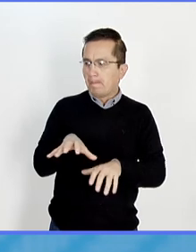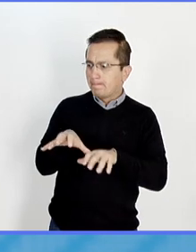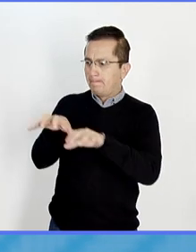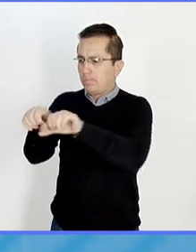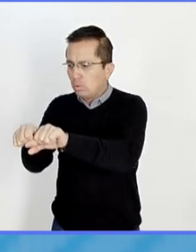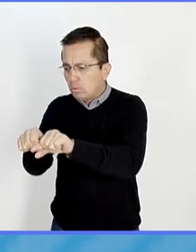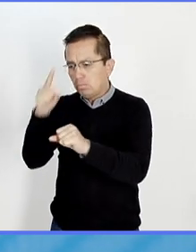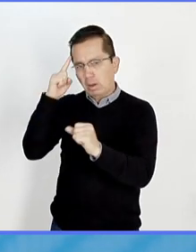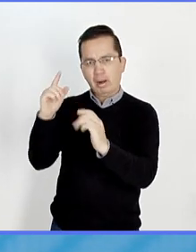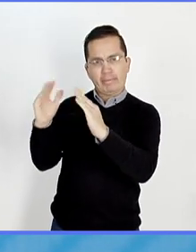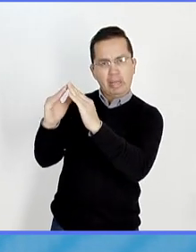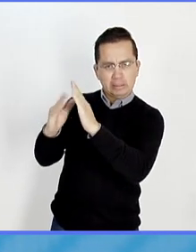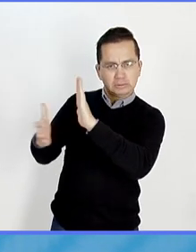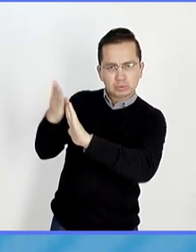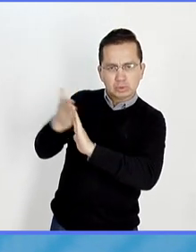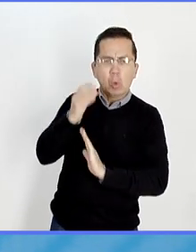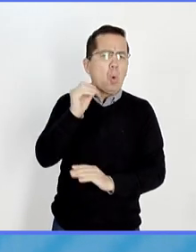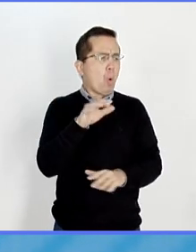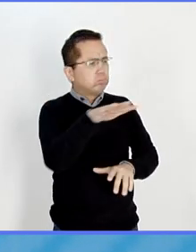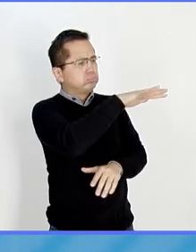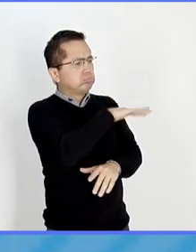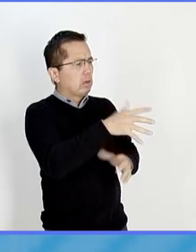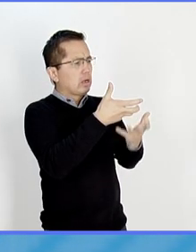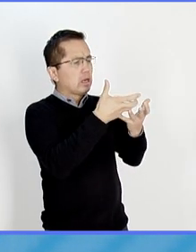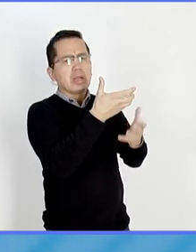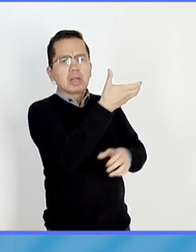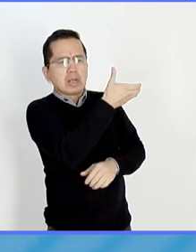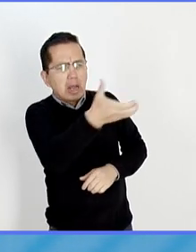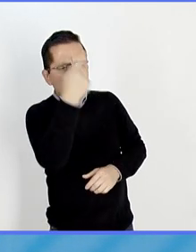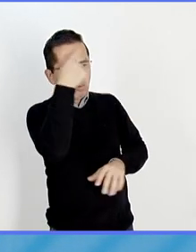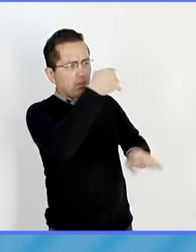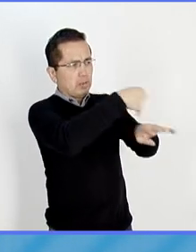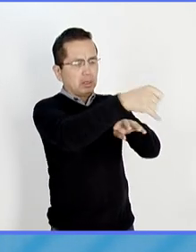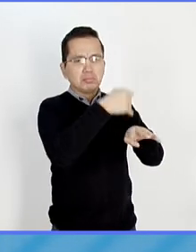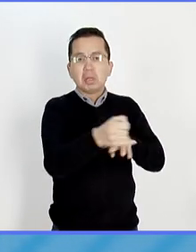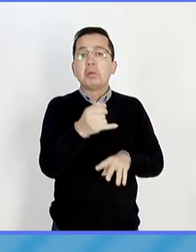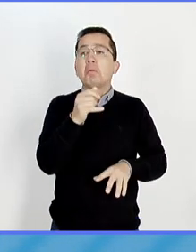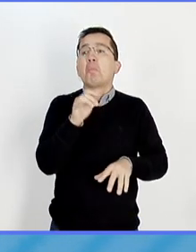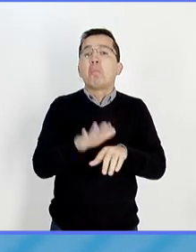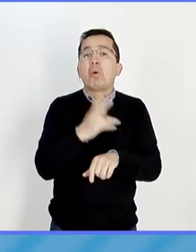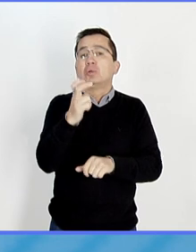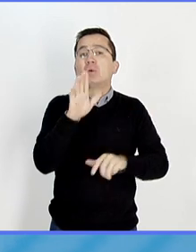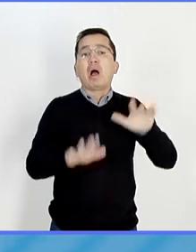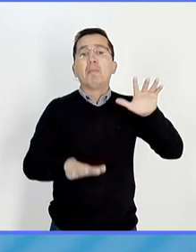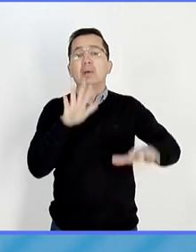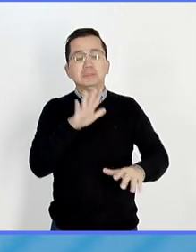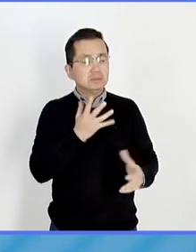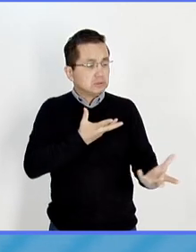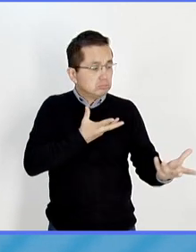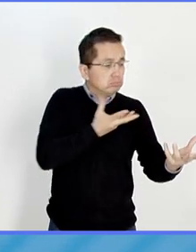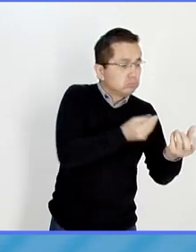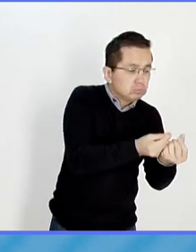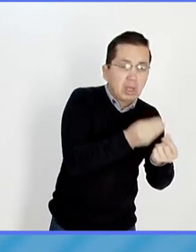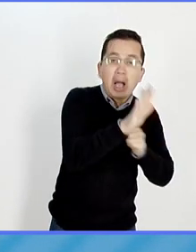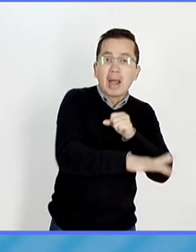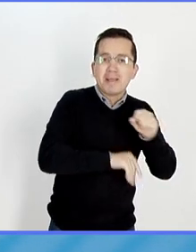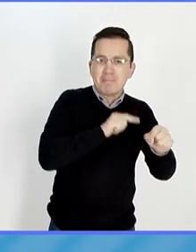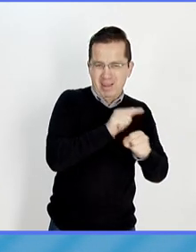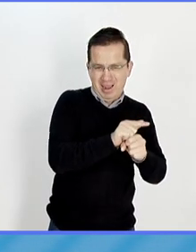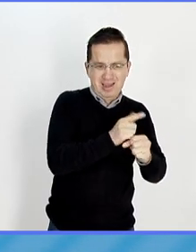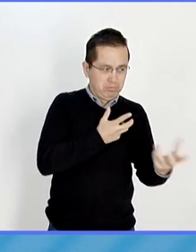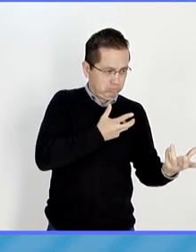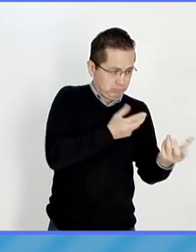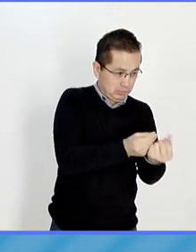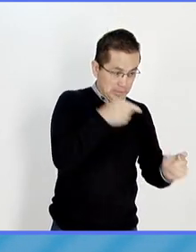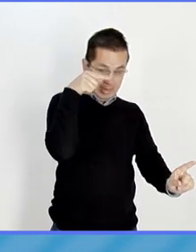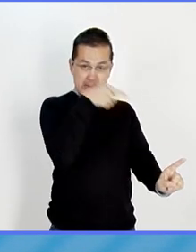acerca más a hábitats donde existen animales que tienen ciertos virus. Entonces, estos contactos directos de personas con animales que